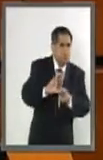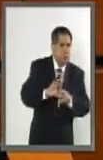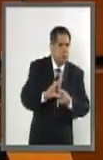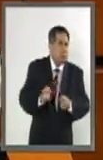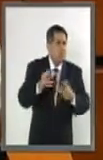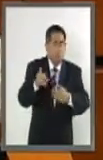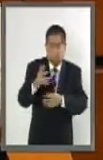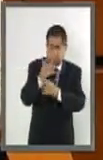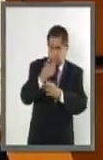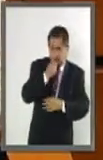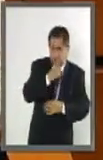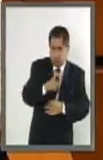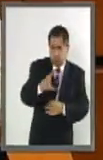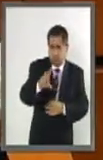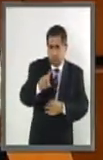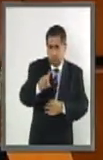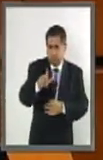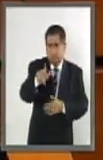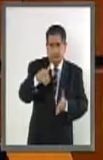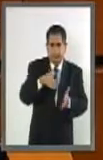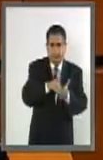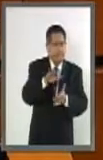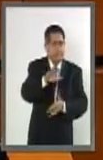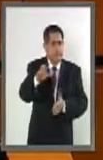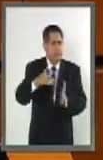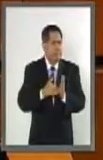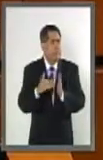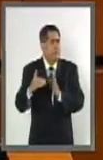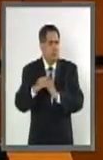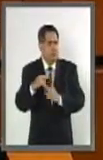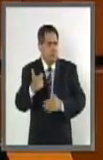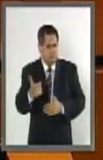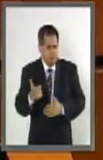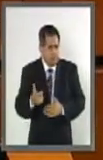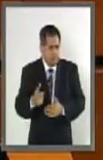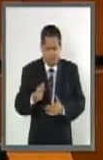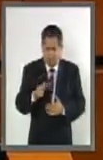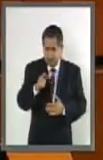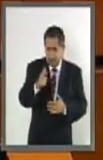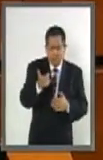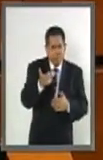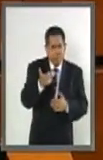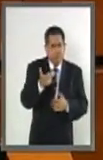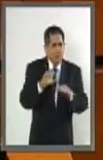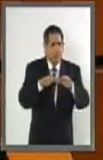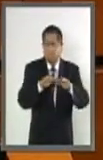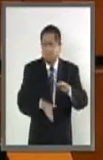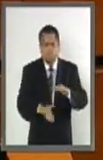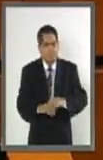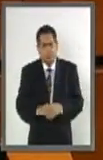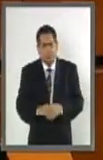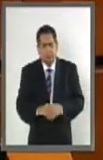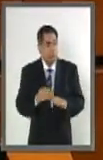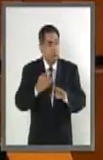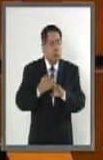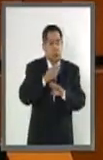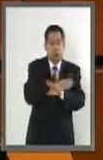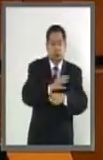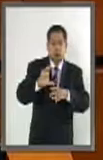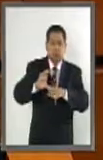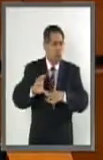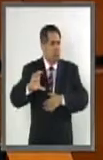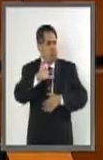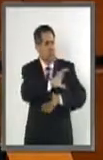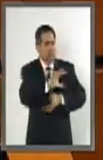dijo, es de 37 mil 500 millones de pesos, una cifra menor a lo que destinó para el plan Nuevo